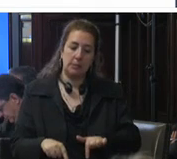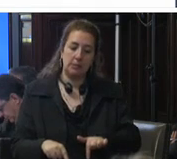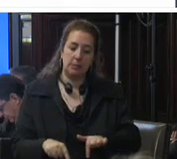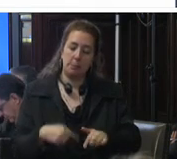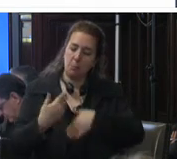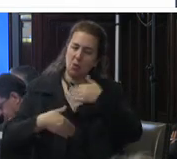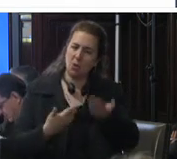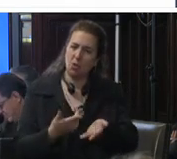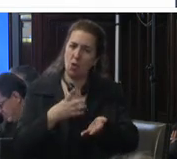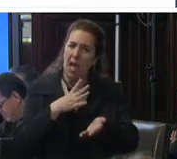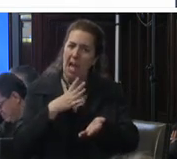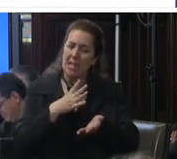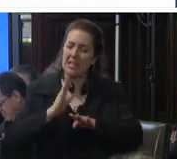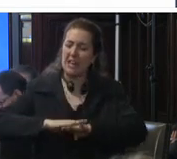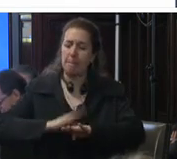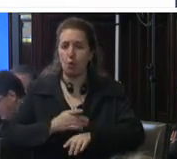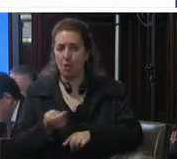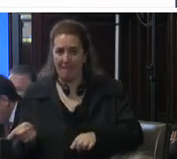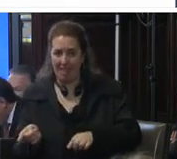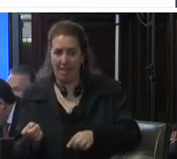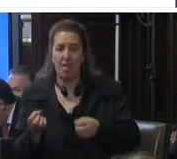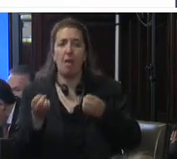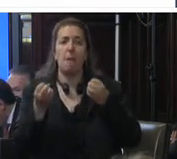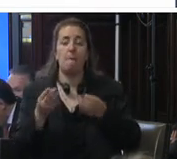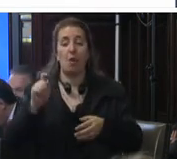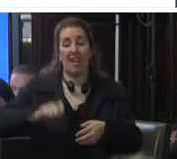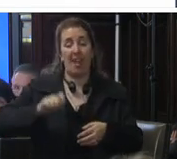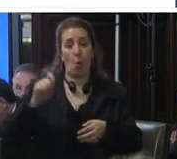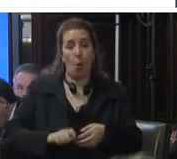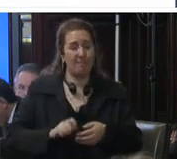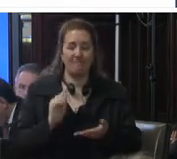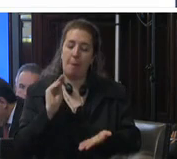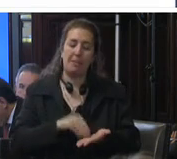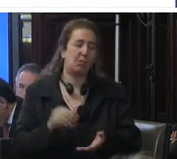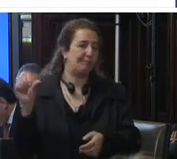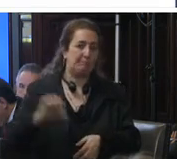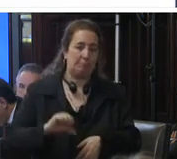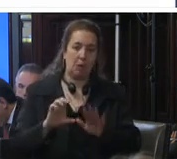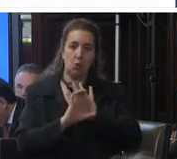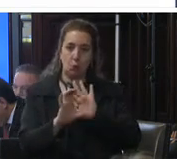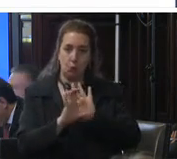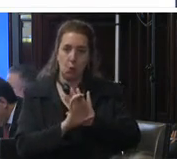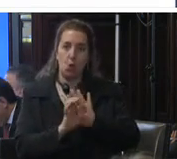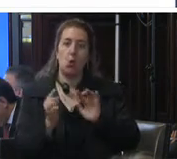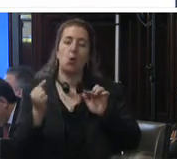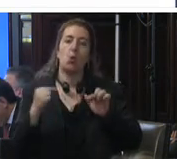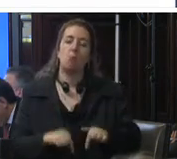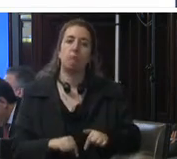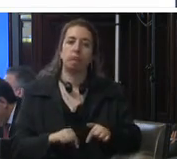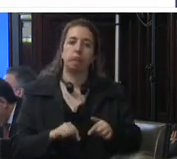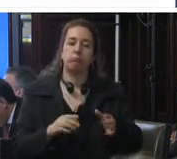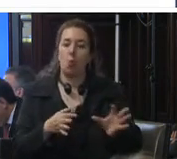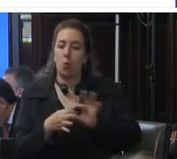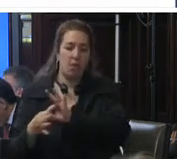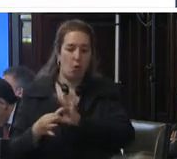le atribuye la responsabilidad de aplicar indebidamente el régimen constitucional vigente al llevar a cabo en correspondencia con el marco normativo